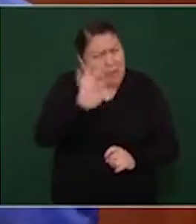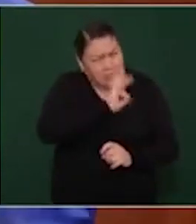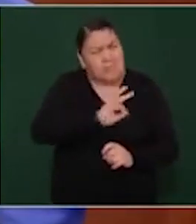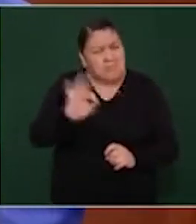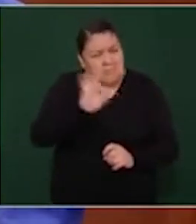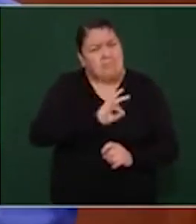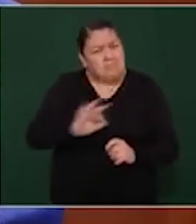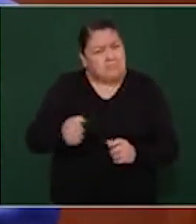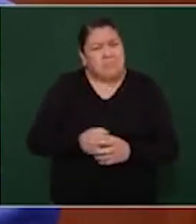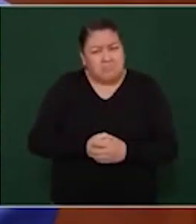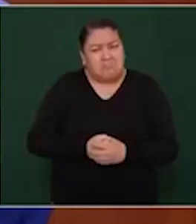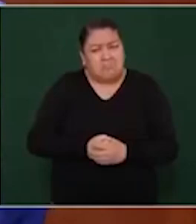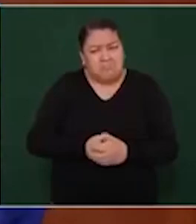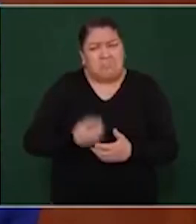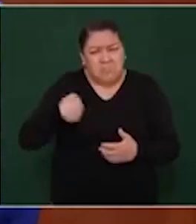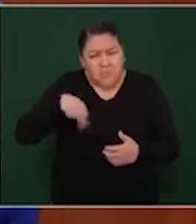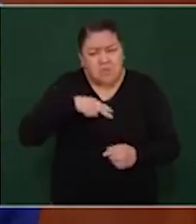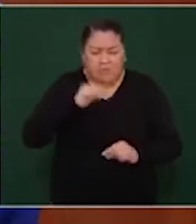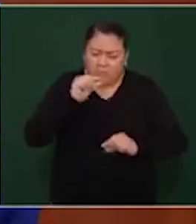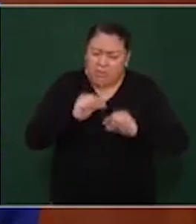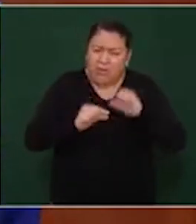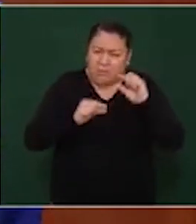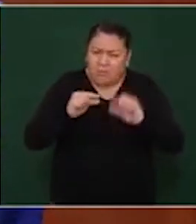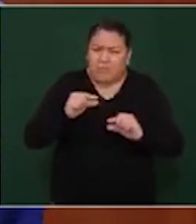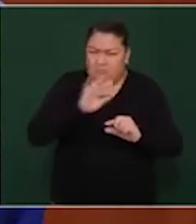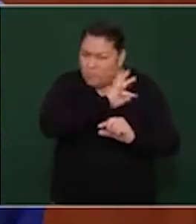podemos llevar a cabo.